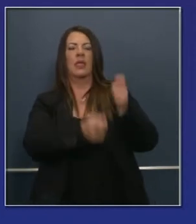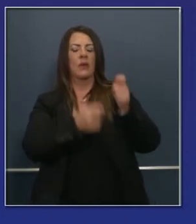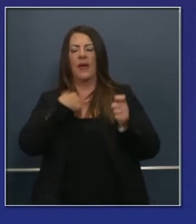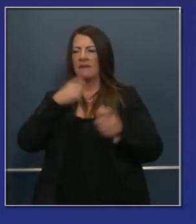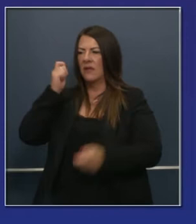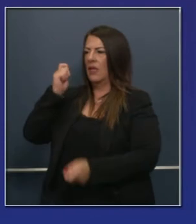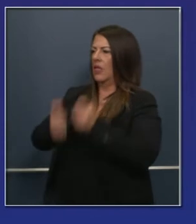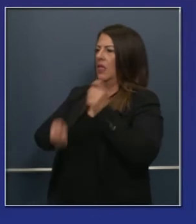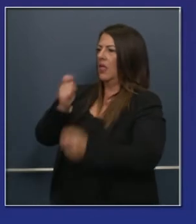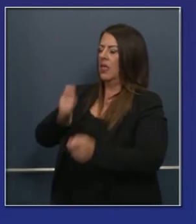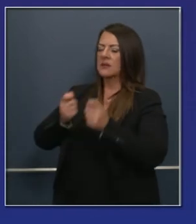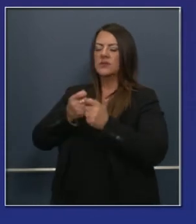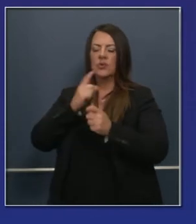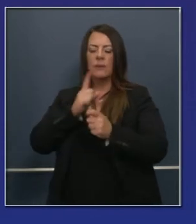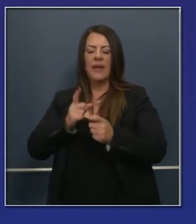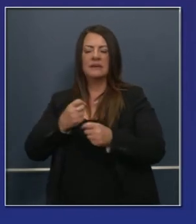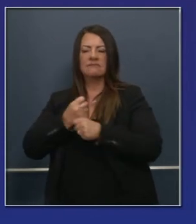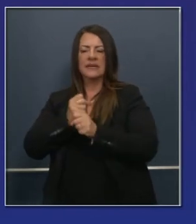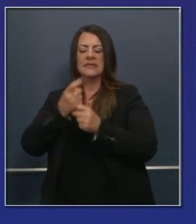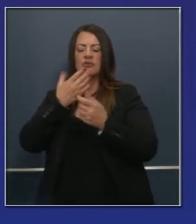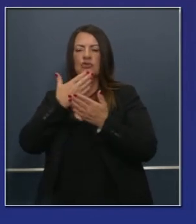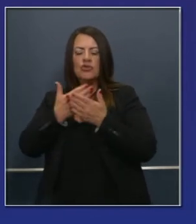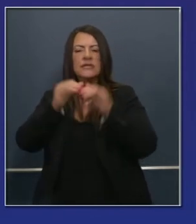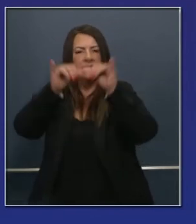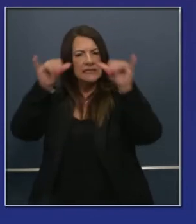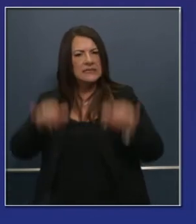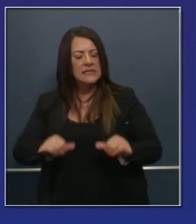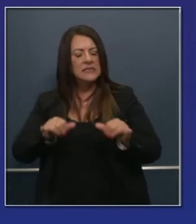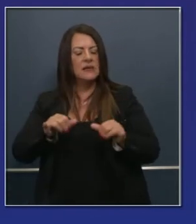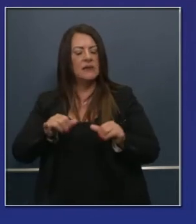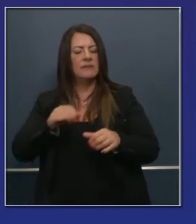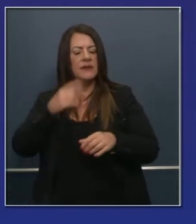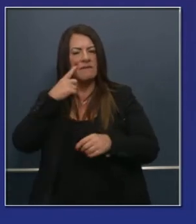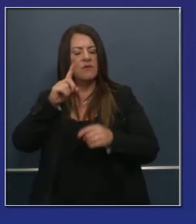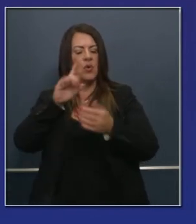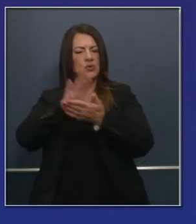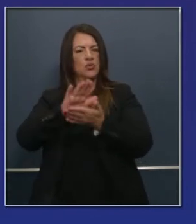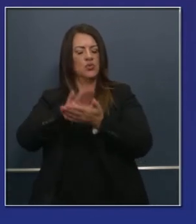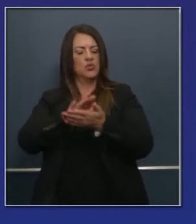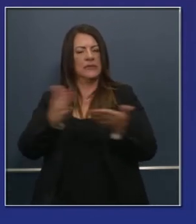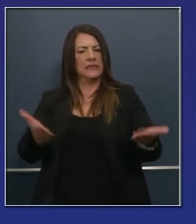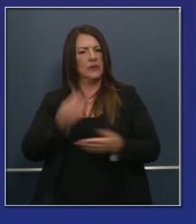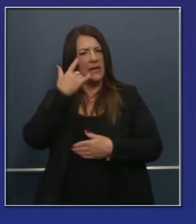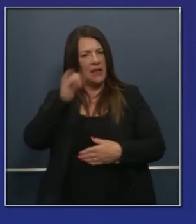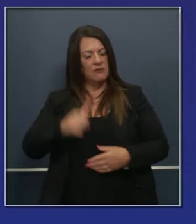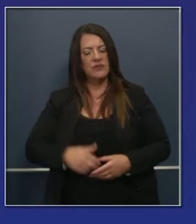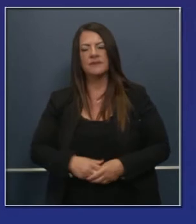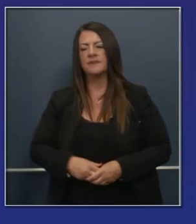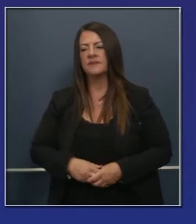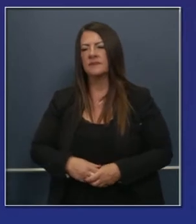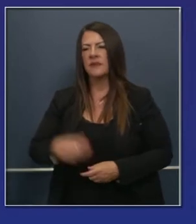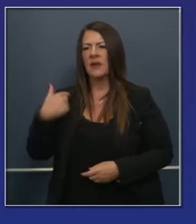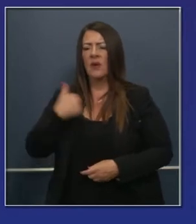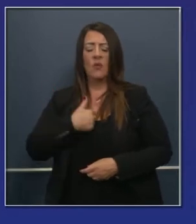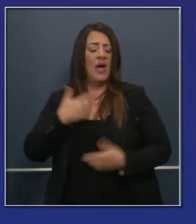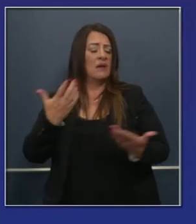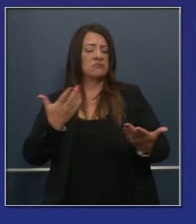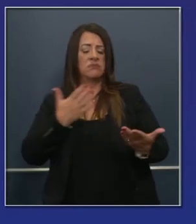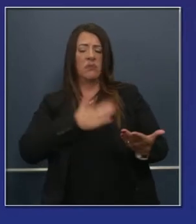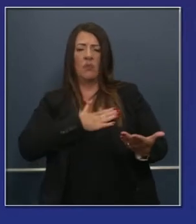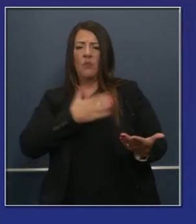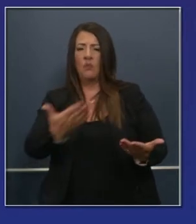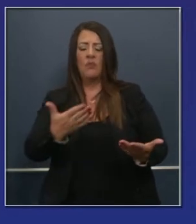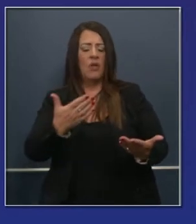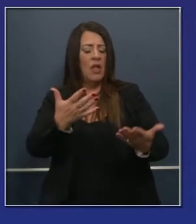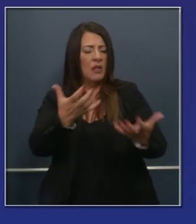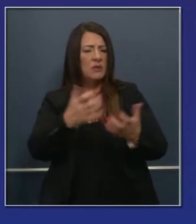ayudar a cumplir con las necesidades de nuestros estudiantes en todo el estado. Estamos abiertos a la